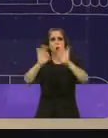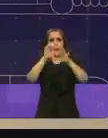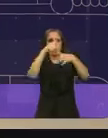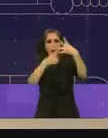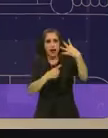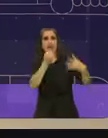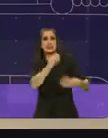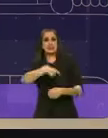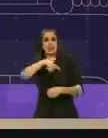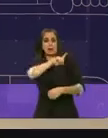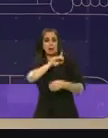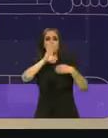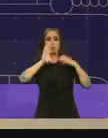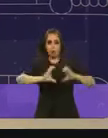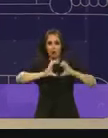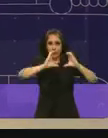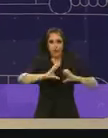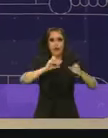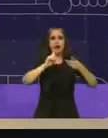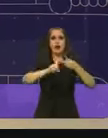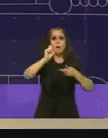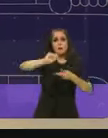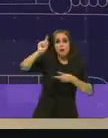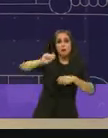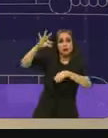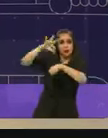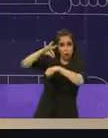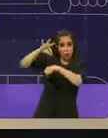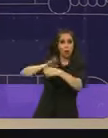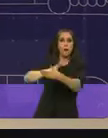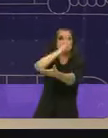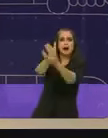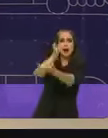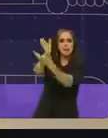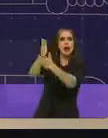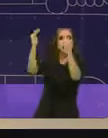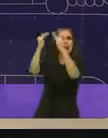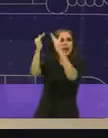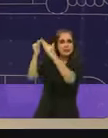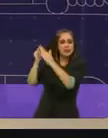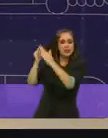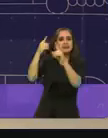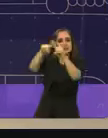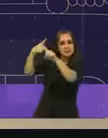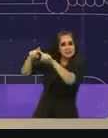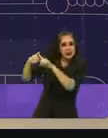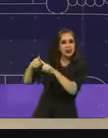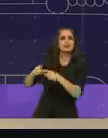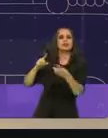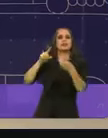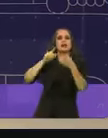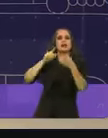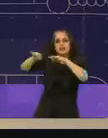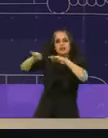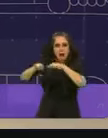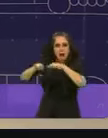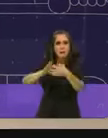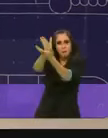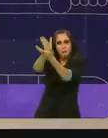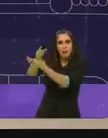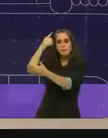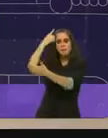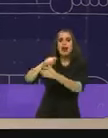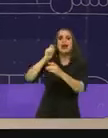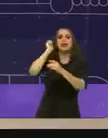preventiva. Profesionales de la salud irán a las colonias, a los hogares, a los centros de trabajo para formar a las